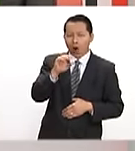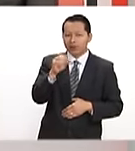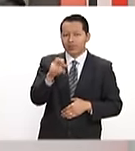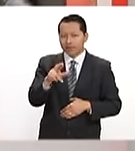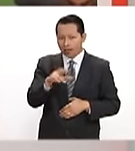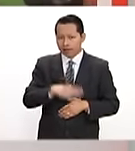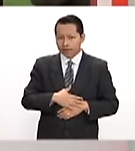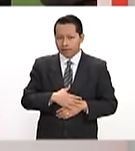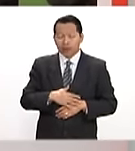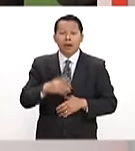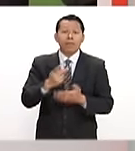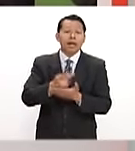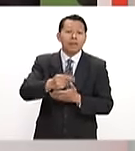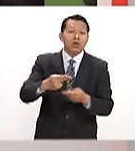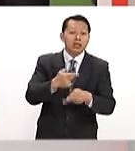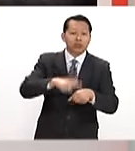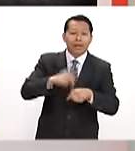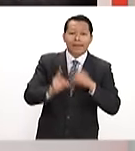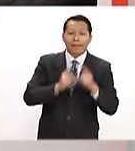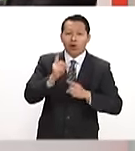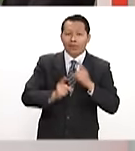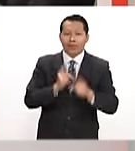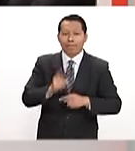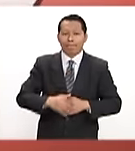Entregan el Premio Nacional del Deporte.